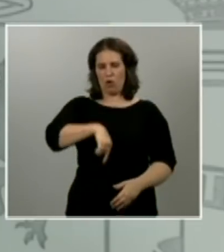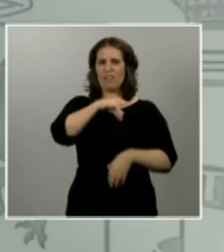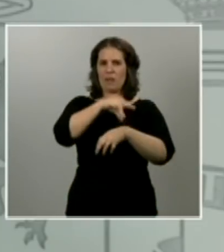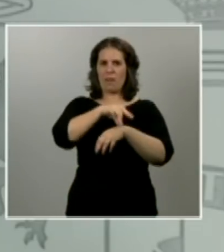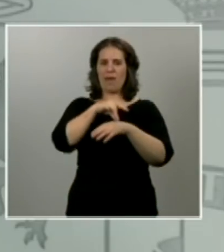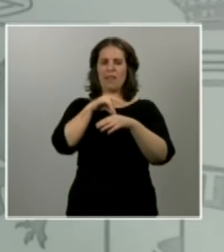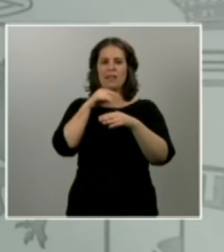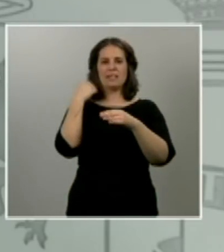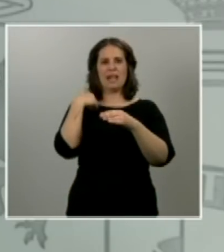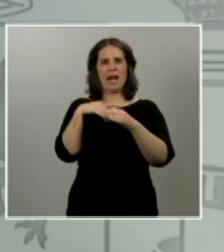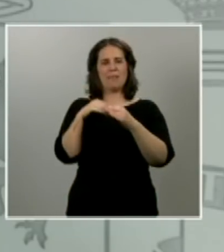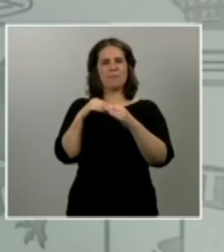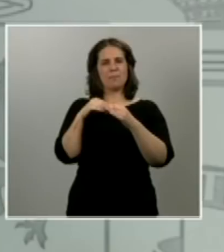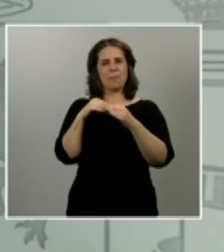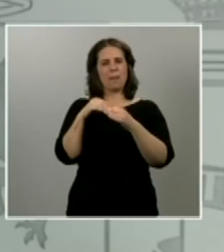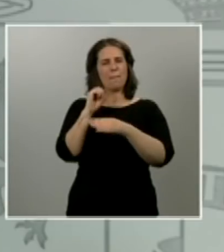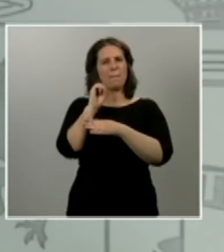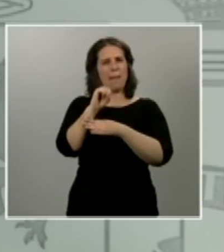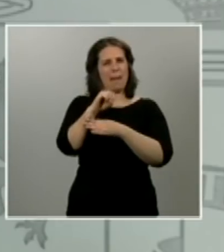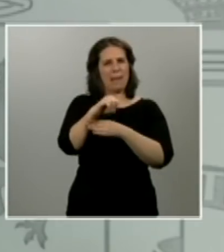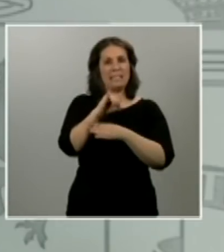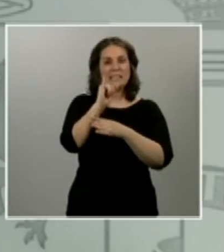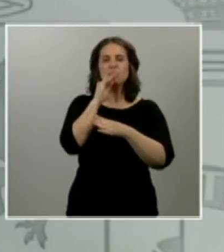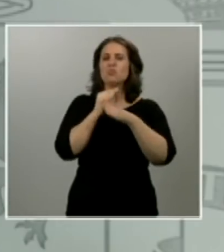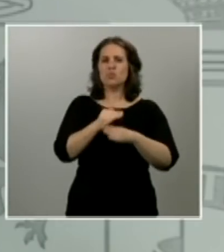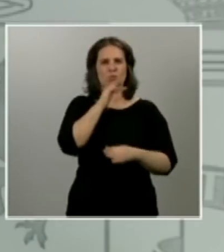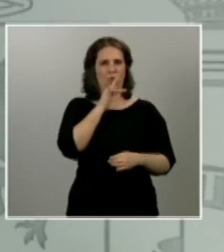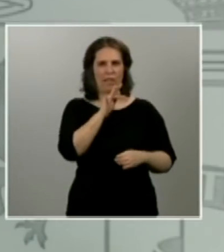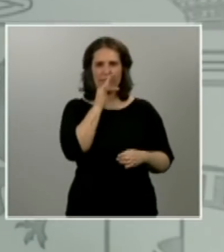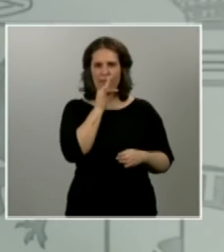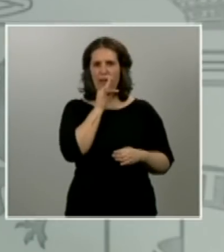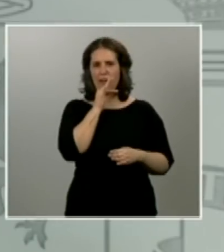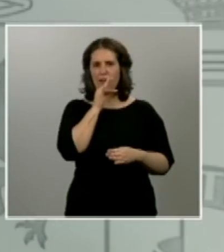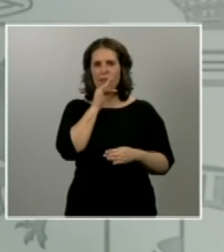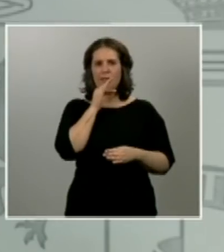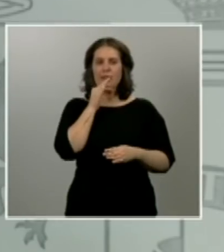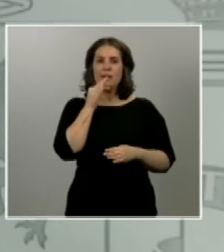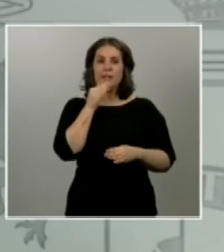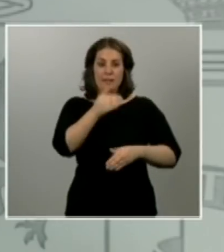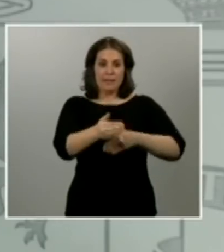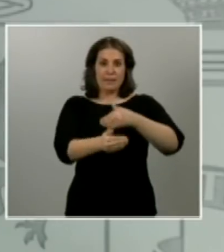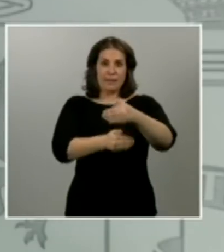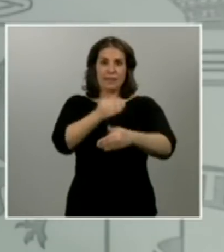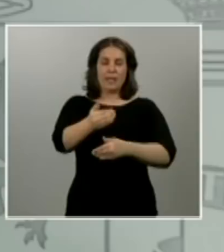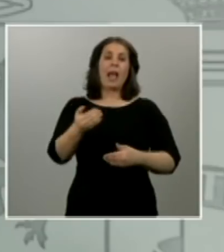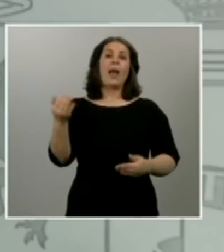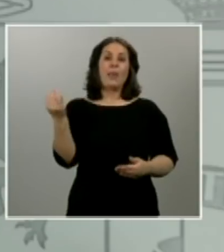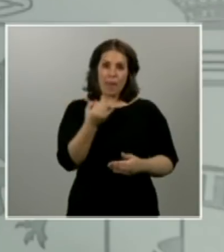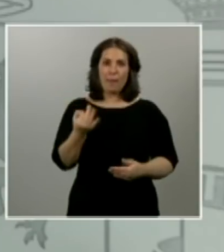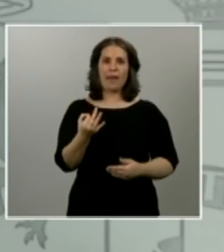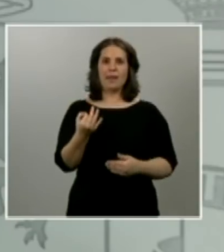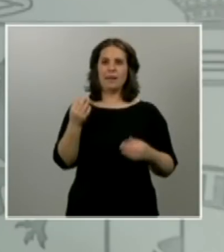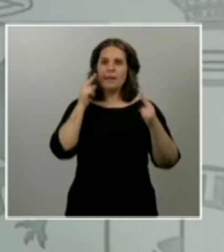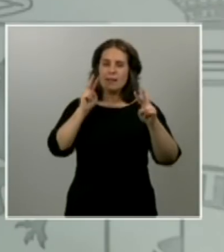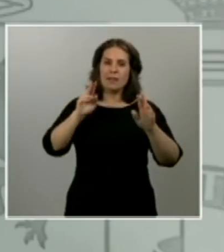no basta. A medida que avancemos tendremos que devolverle la vida al mundo que nos espera al otro lado de las ventanas de nuestros hogares